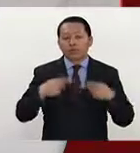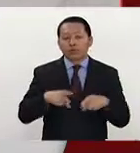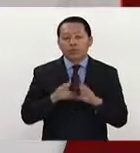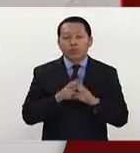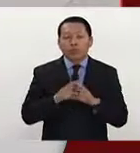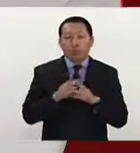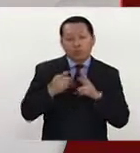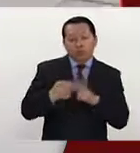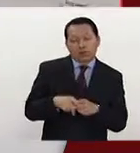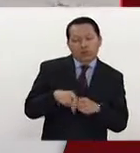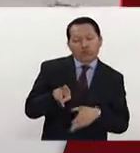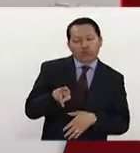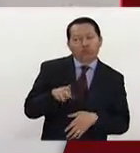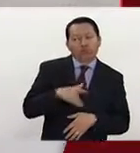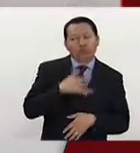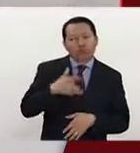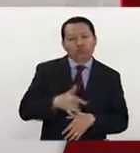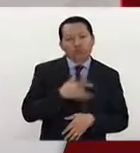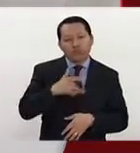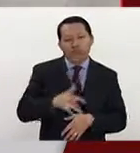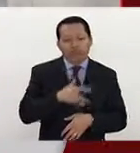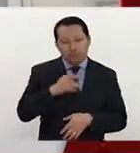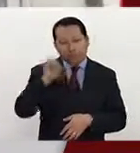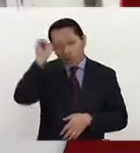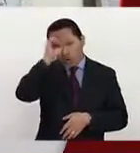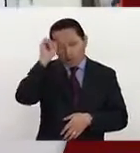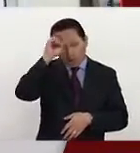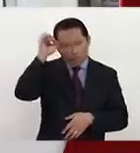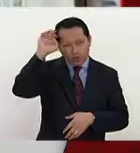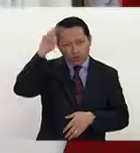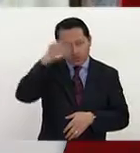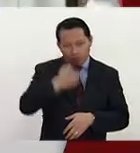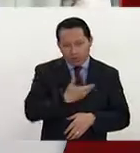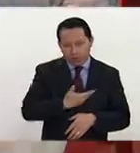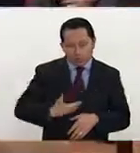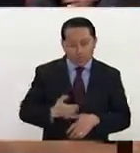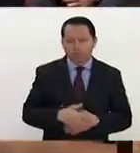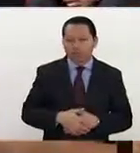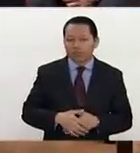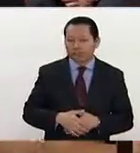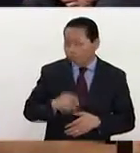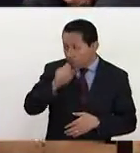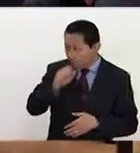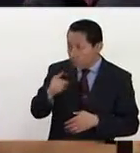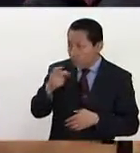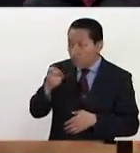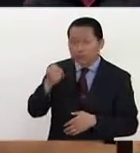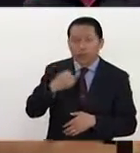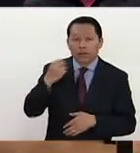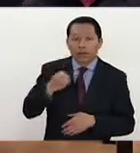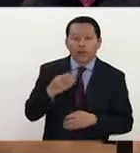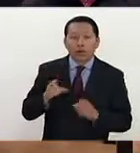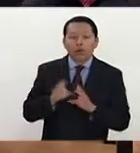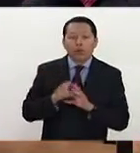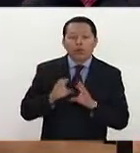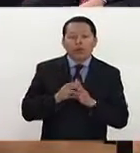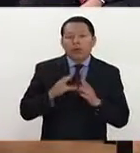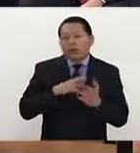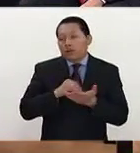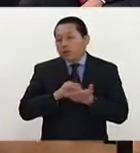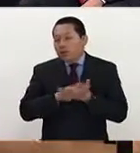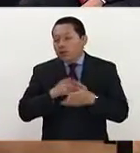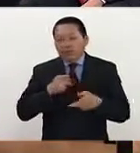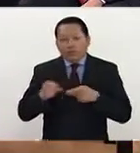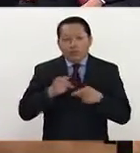a cambiar el sentido que tiene de la opinión sobre el presidente Trump. En los discursos, sobre todo estos que son tan confeccionados, tan bien